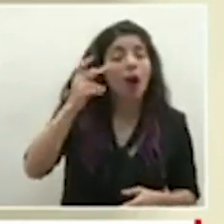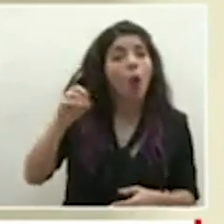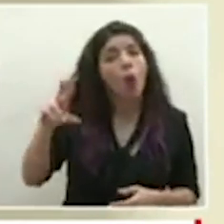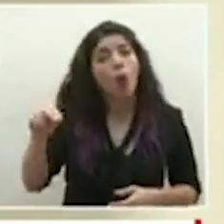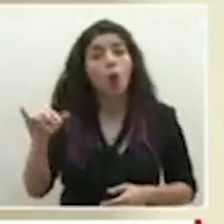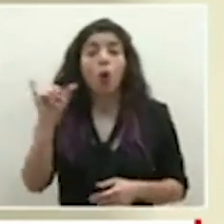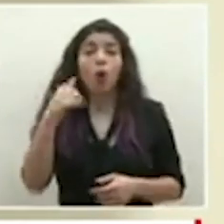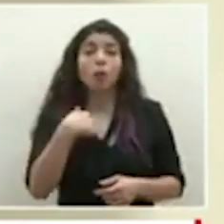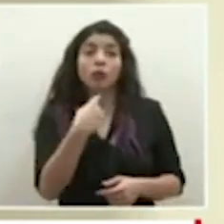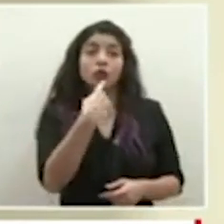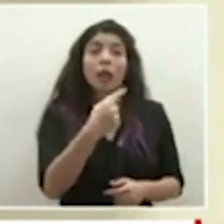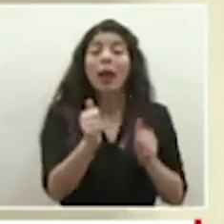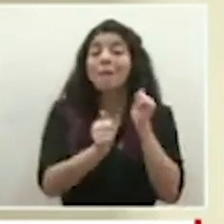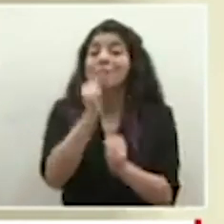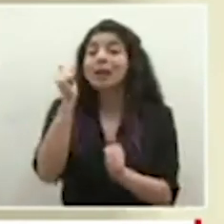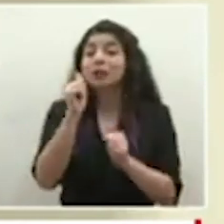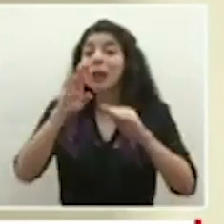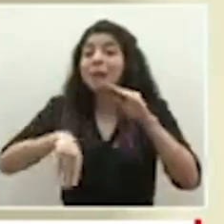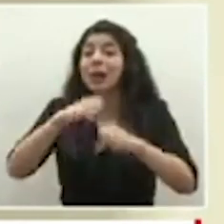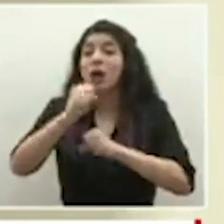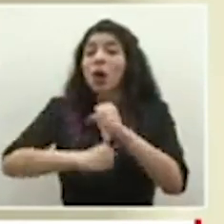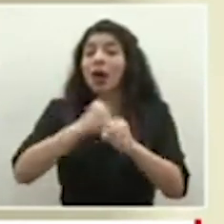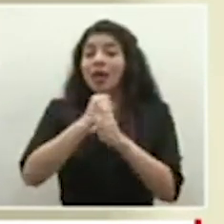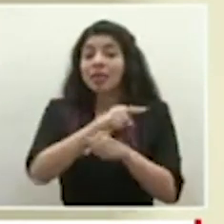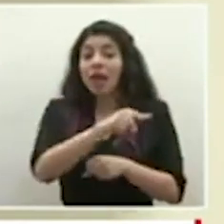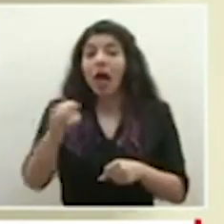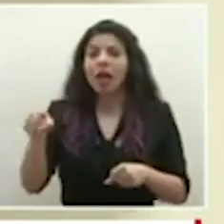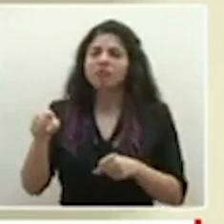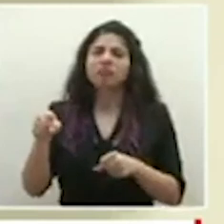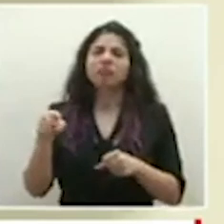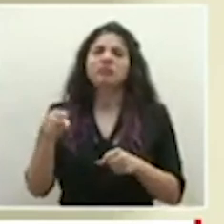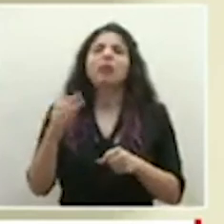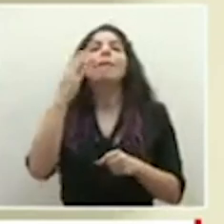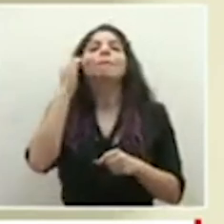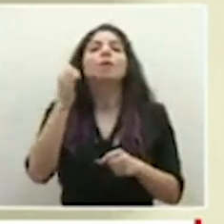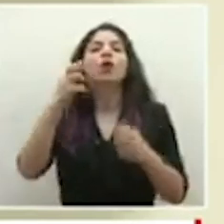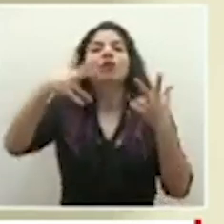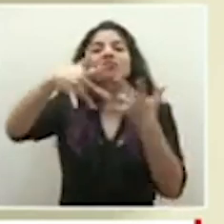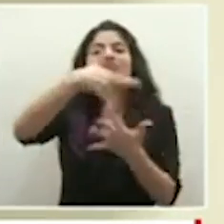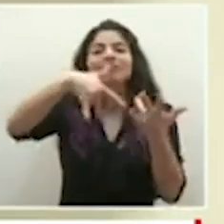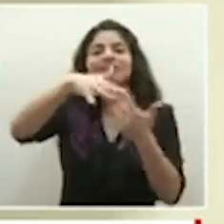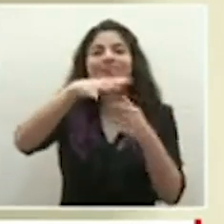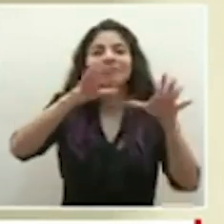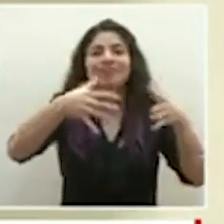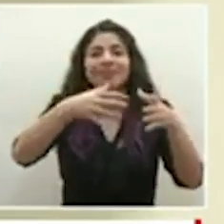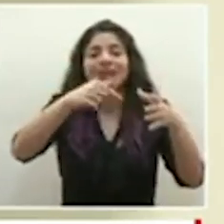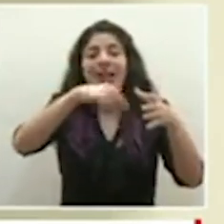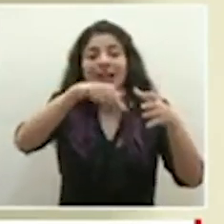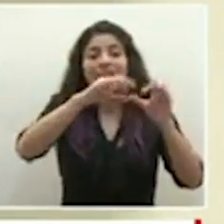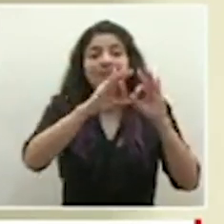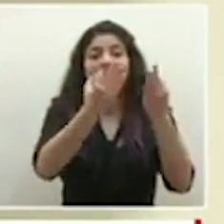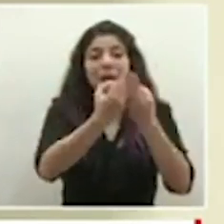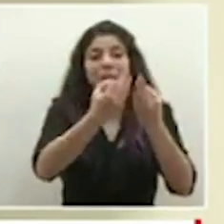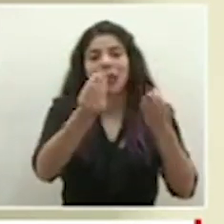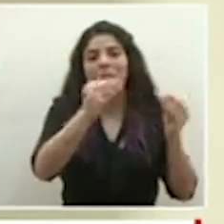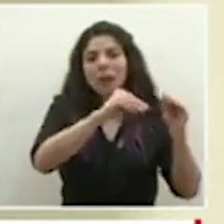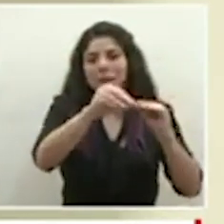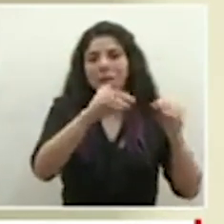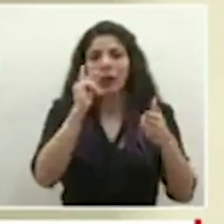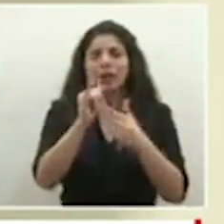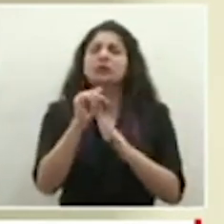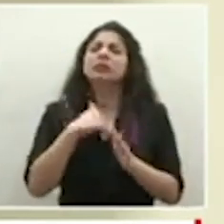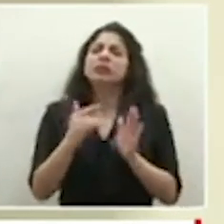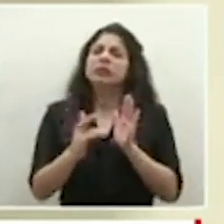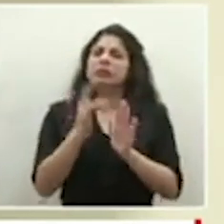indicaba yo la gran mayoría de los casos de menores de edad es un asunto simplemente por convivencia por estar en un núcleo cercano familiar yo quería